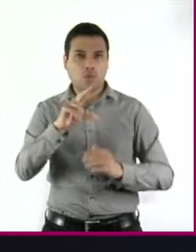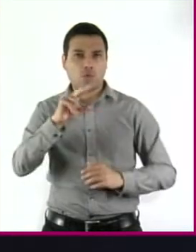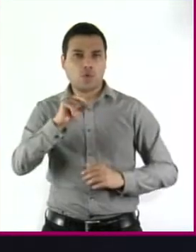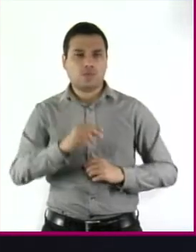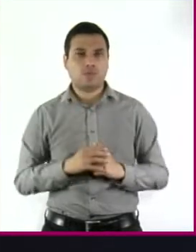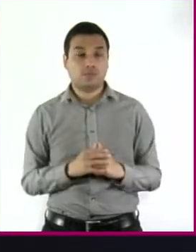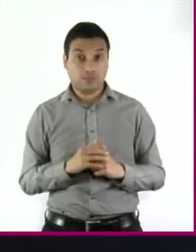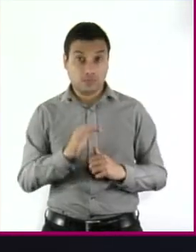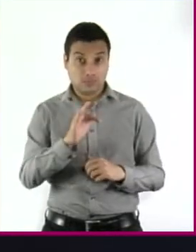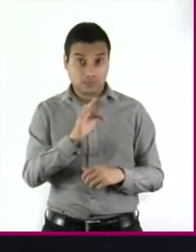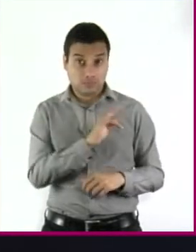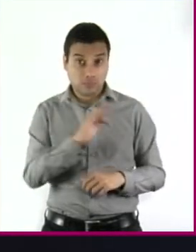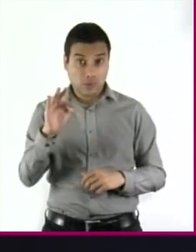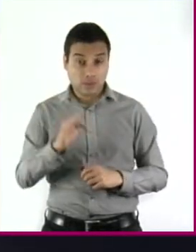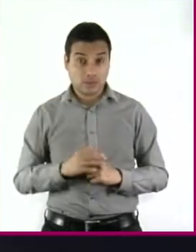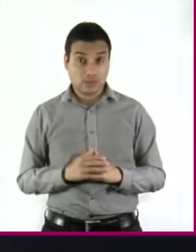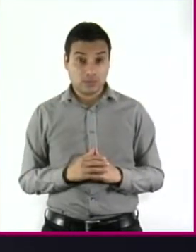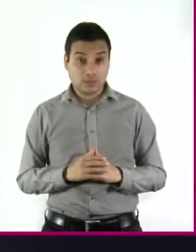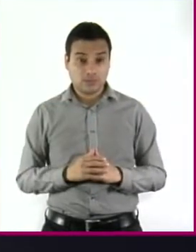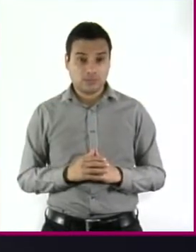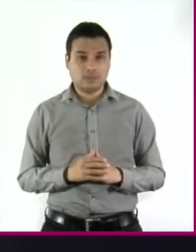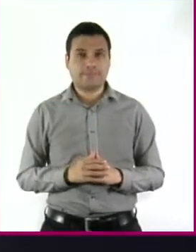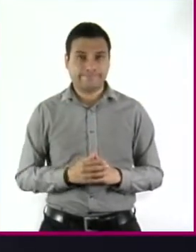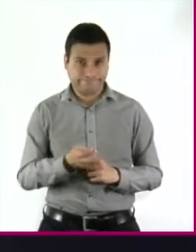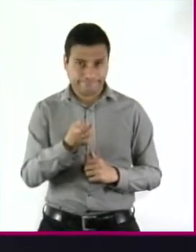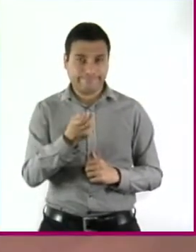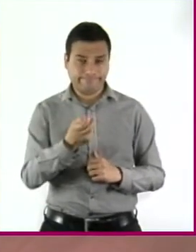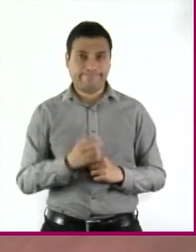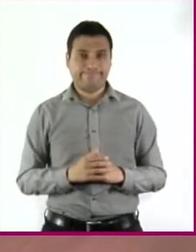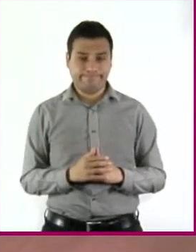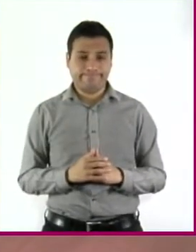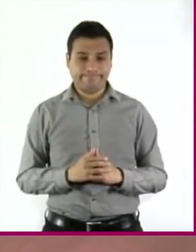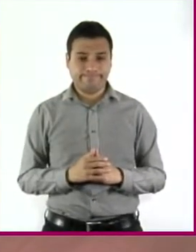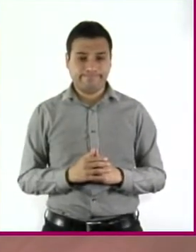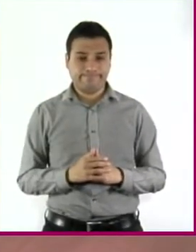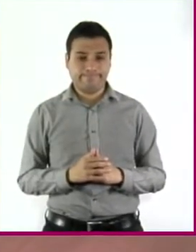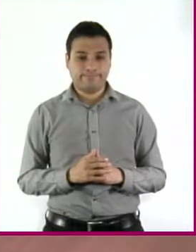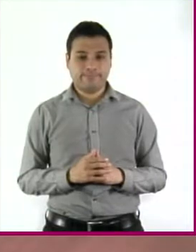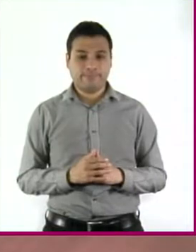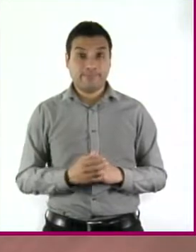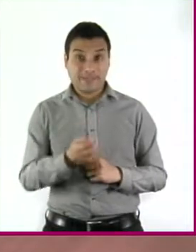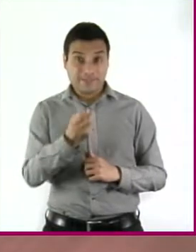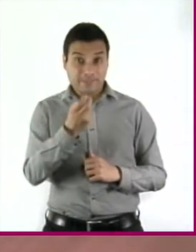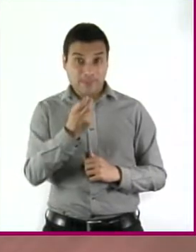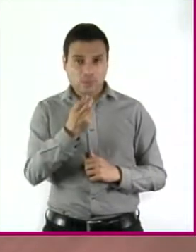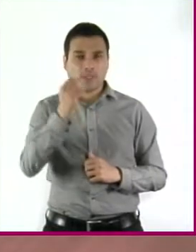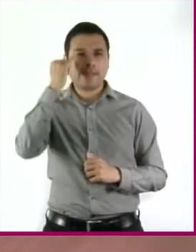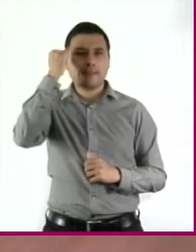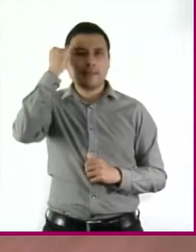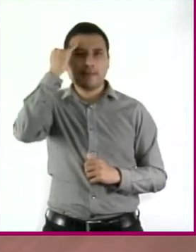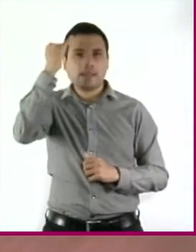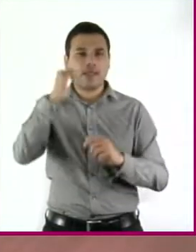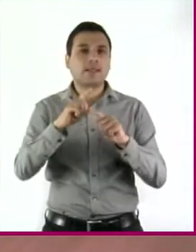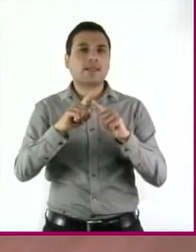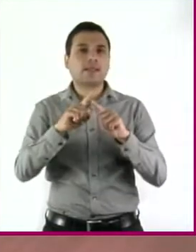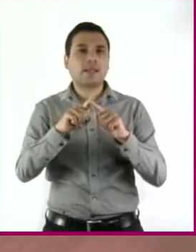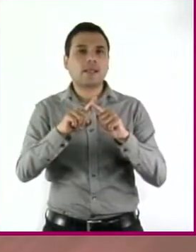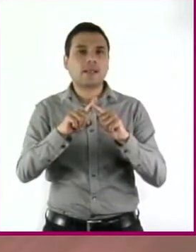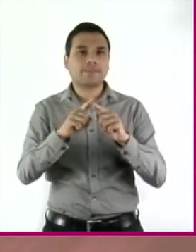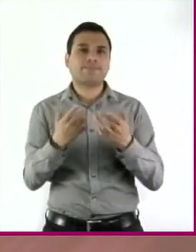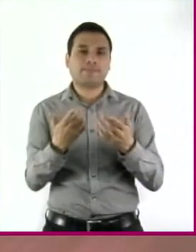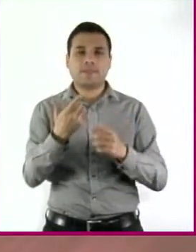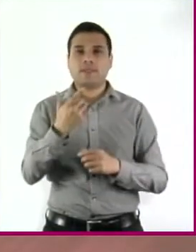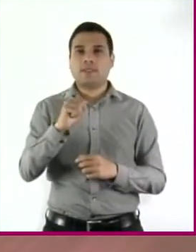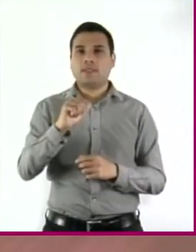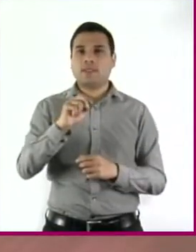hacer el uso de la violencia. ¿Es así? Justamente. Pero esas ideas no solo se le ocurrieron a Gandhi. Tuvo muchas